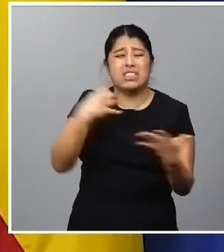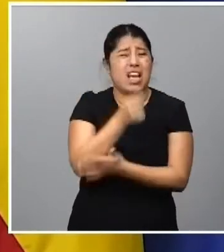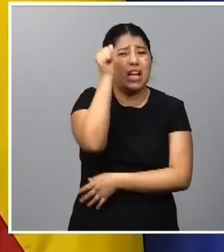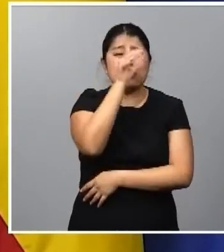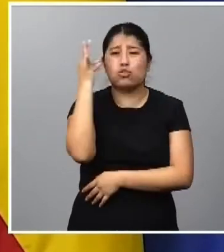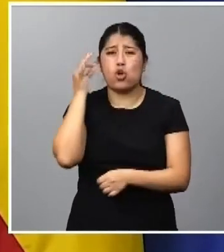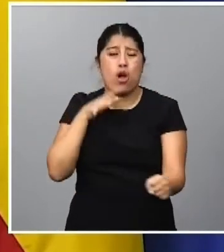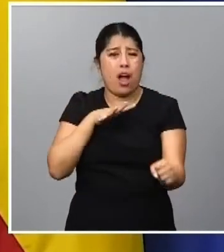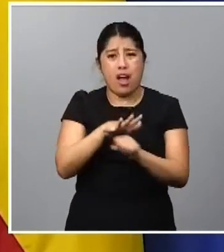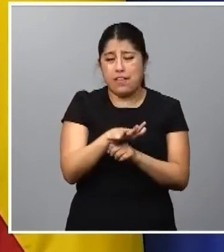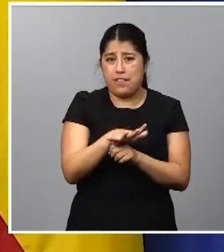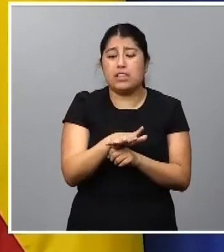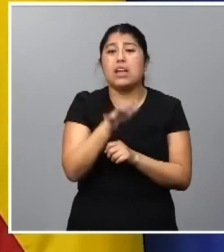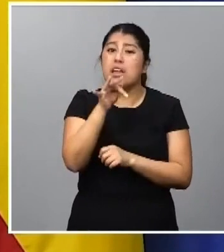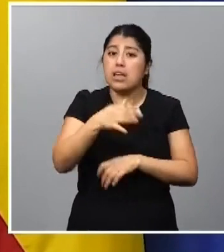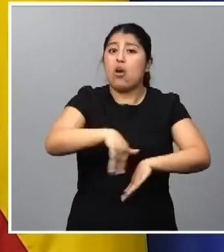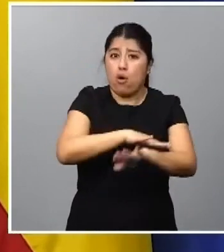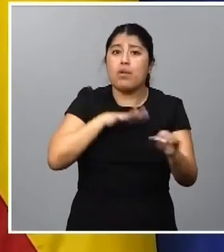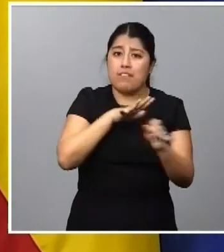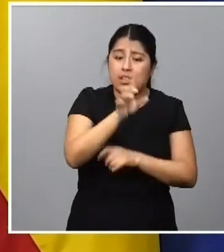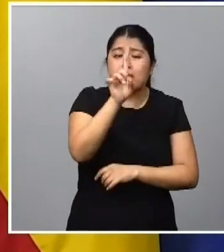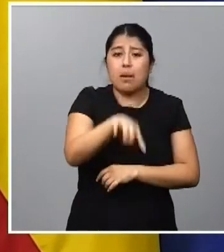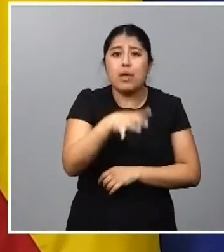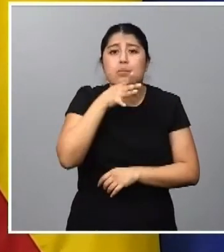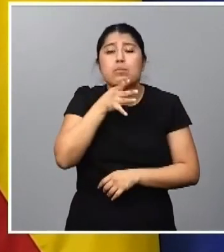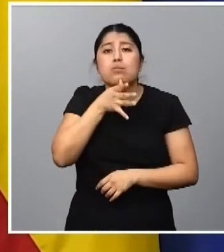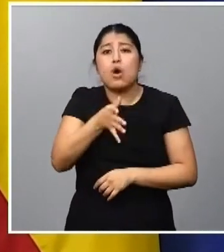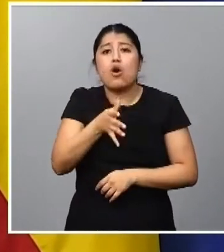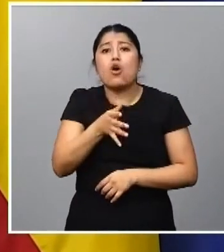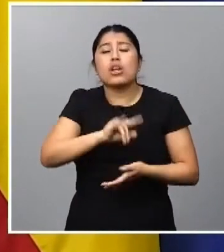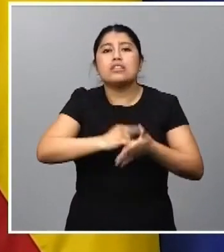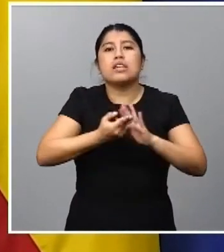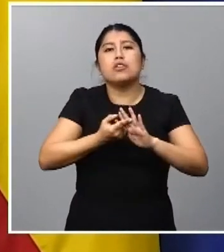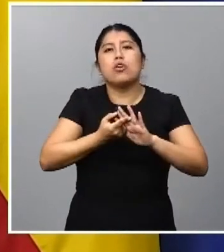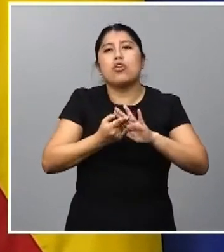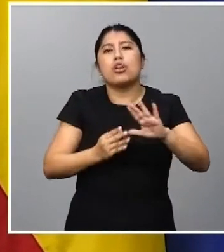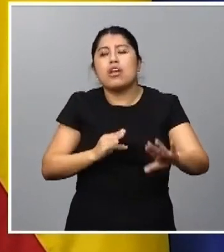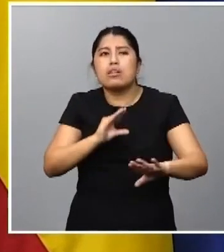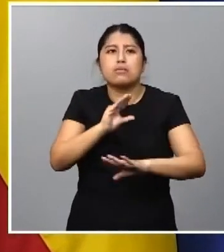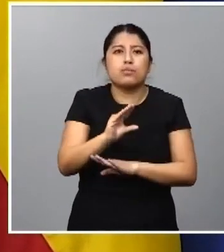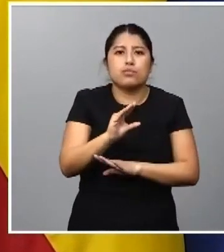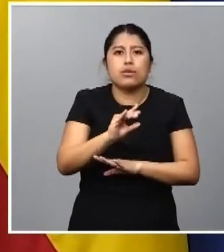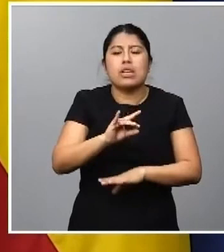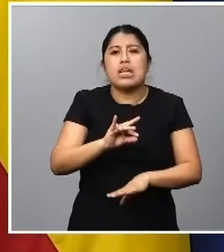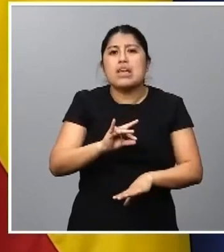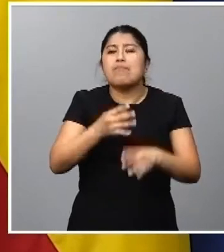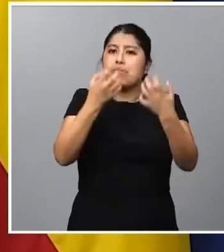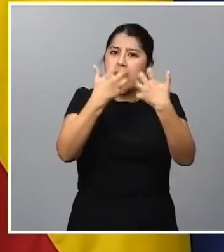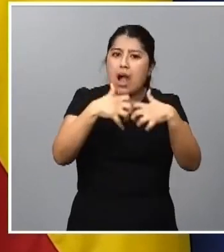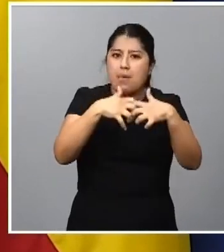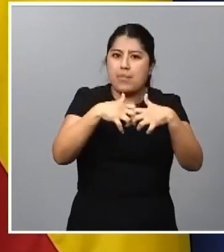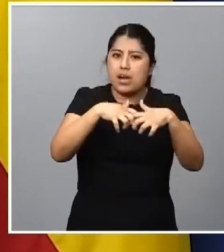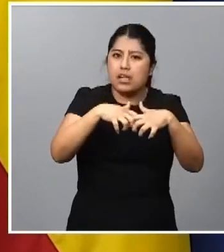supuesto, también nos interpela como Gobierno, que tiene que ver con la incorporación de las nuevas tecnologías, de los dispositivos y, particularmente,